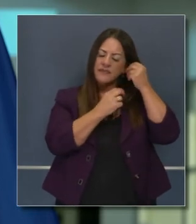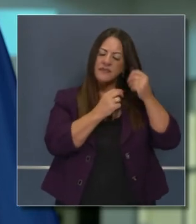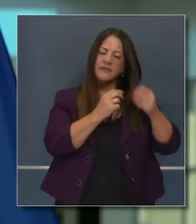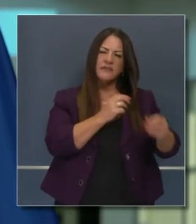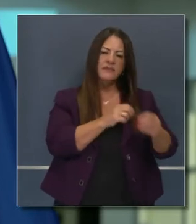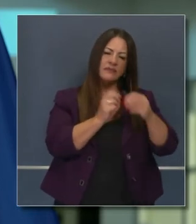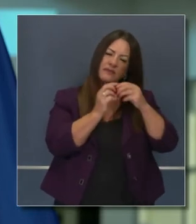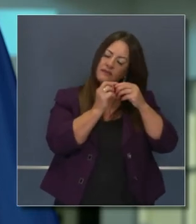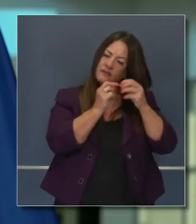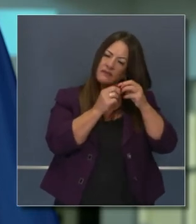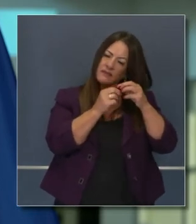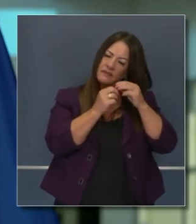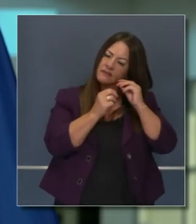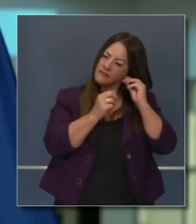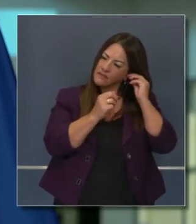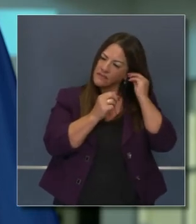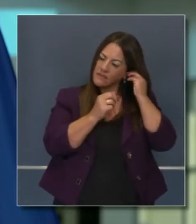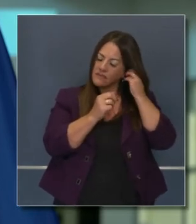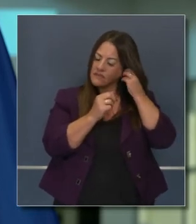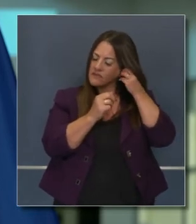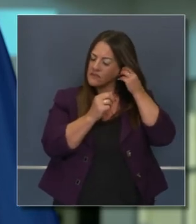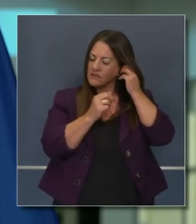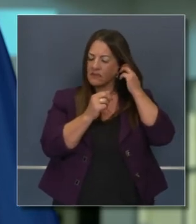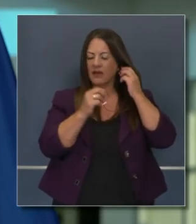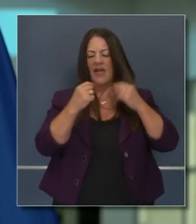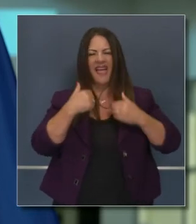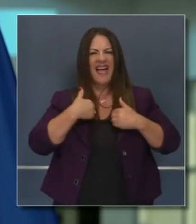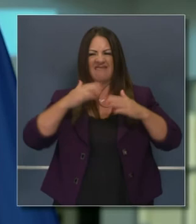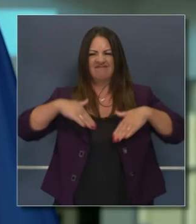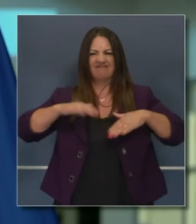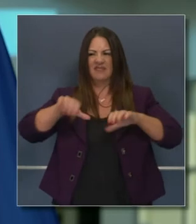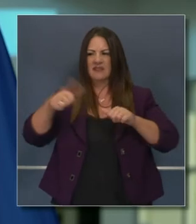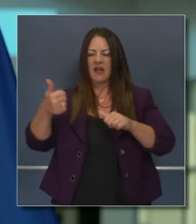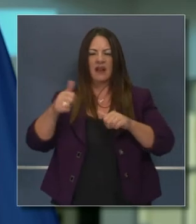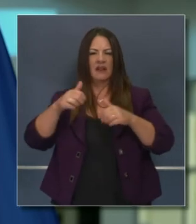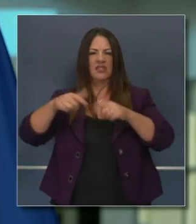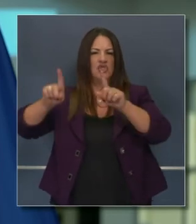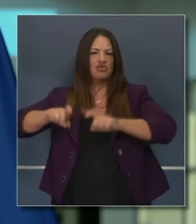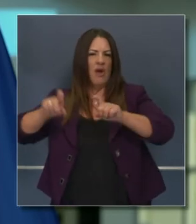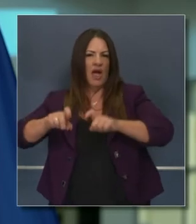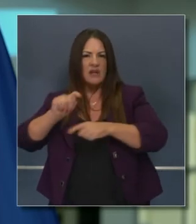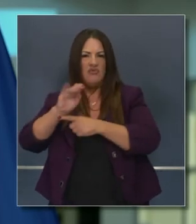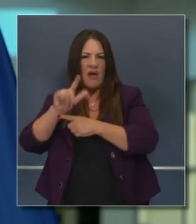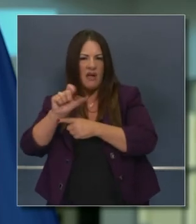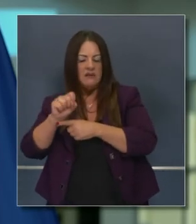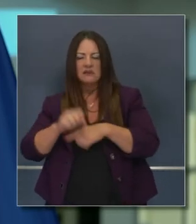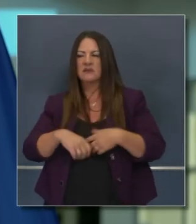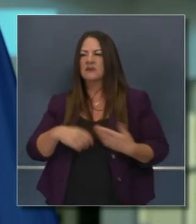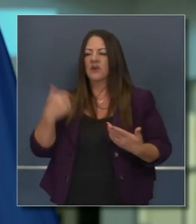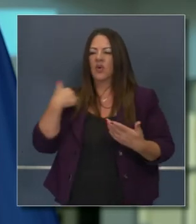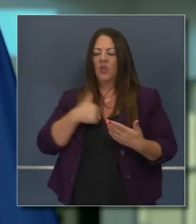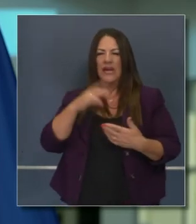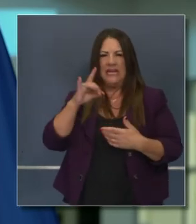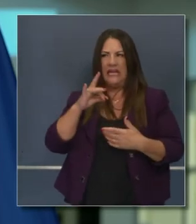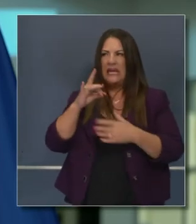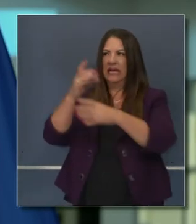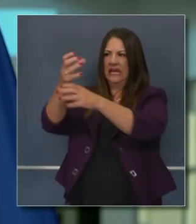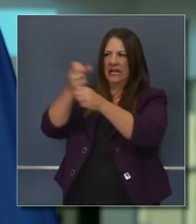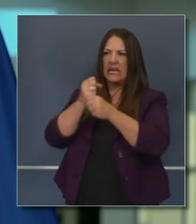replicar pruebas con vacunas. Estamos viendo la información, los datos.